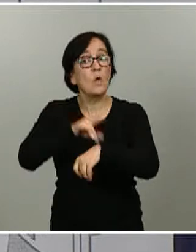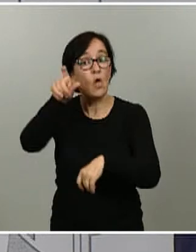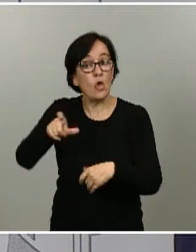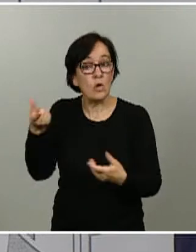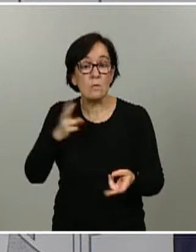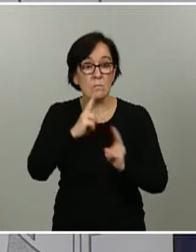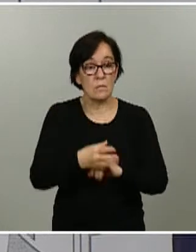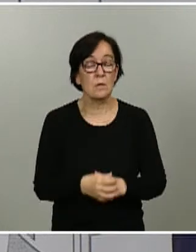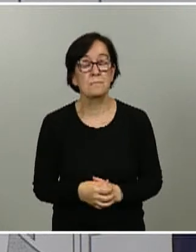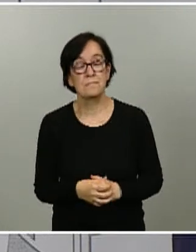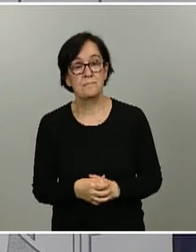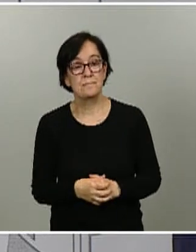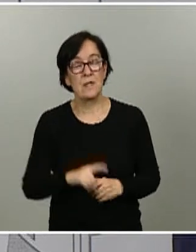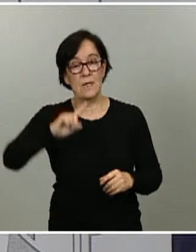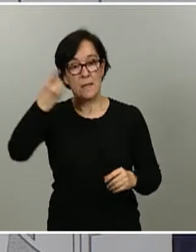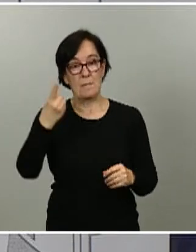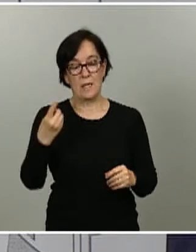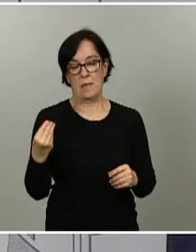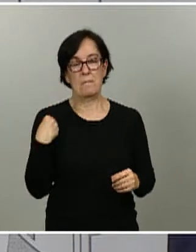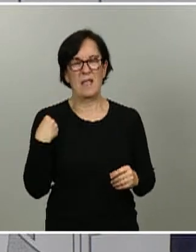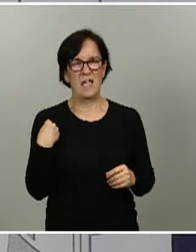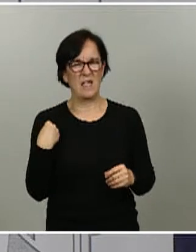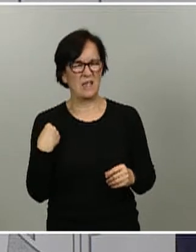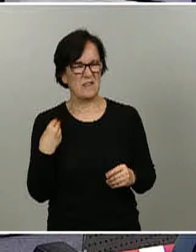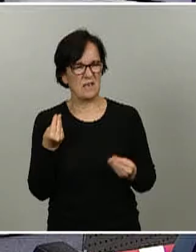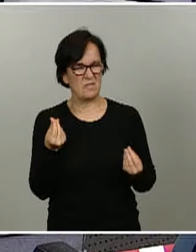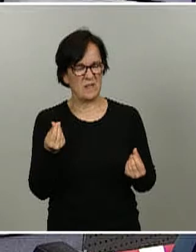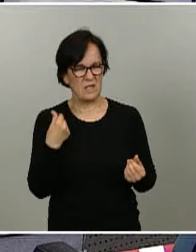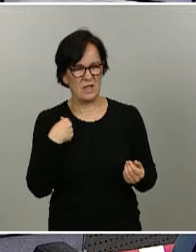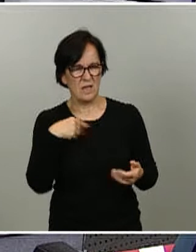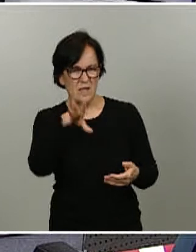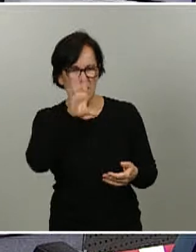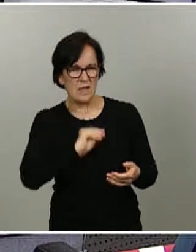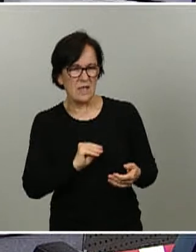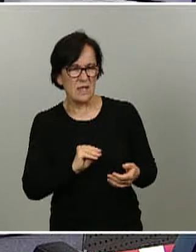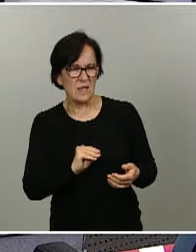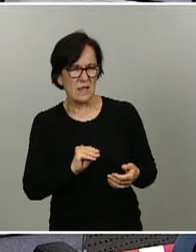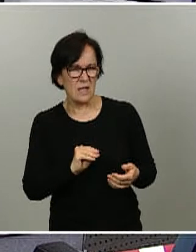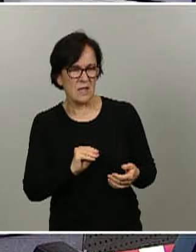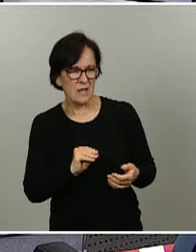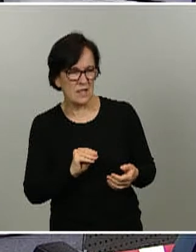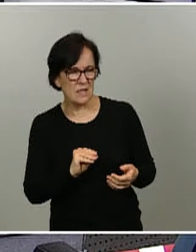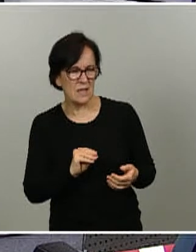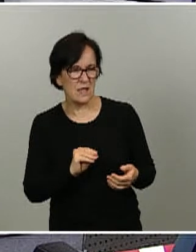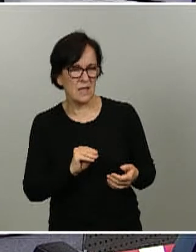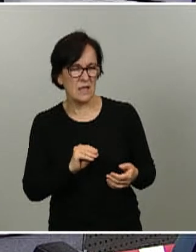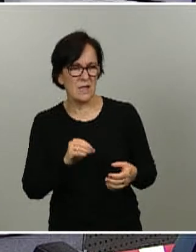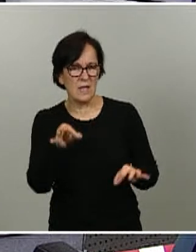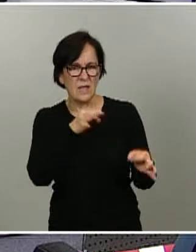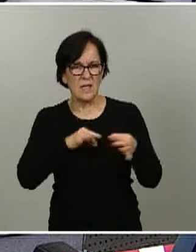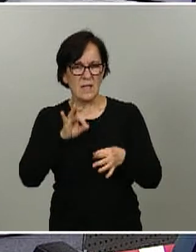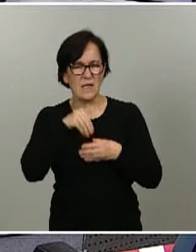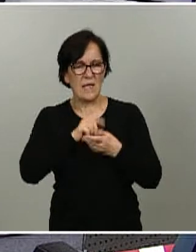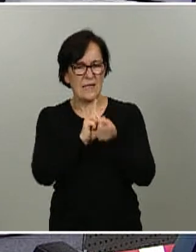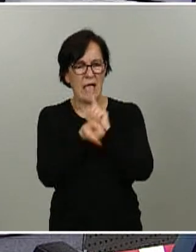Respecto a la primera pregunta, creo que era si, si la he interpretado bien, si la prevalencia cambia a medida que se